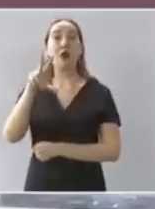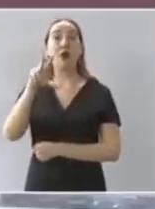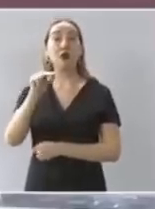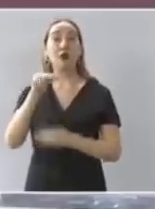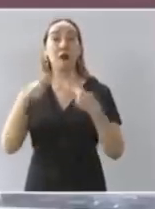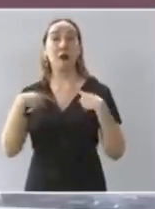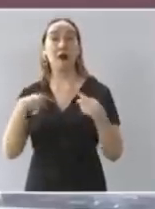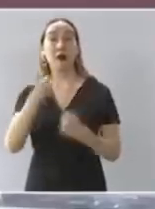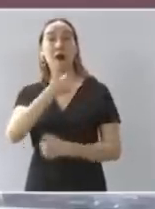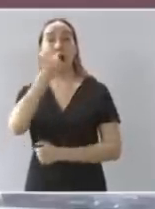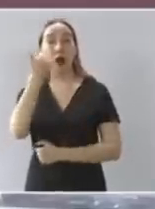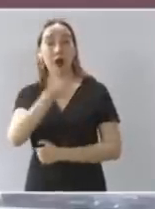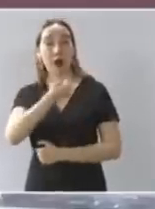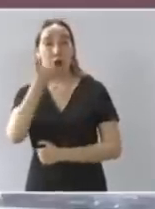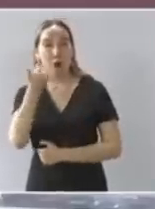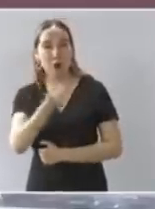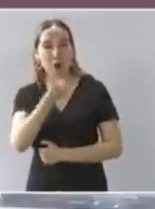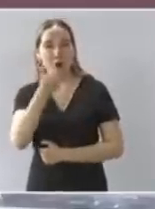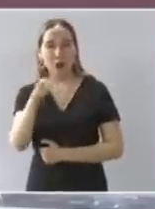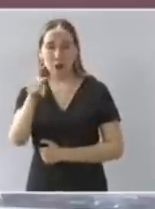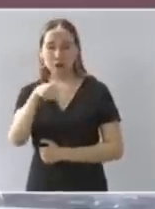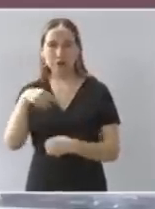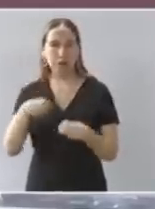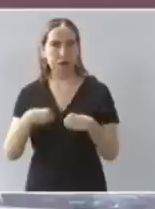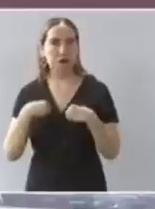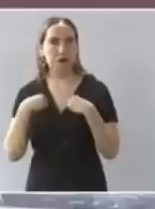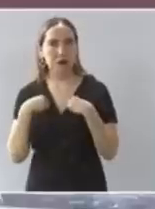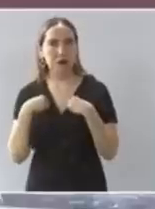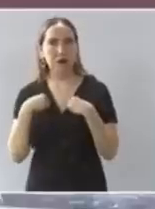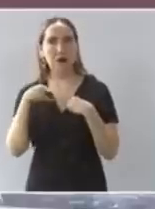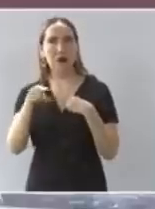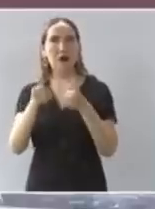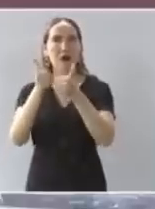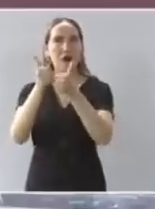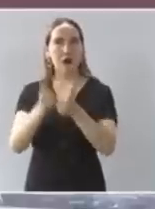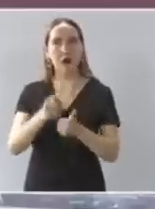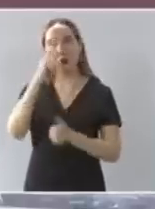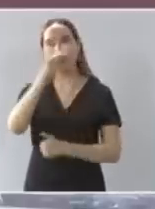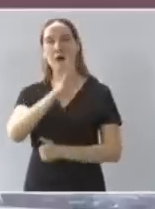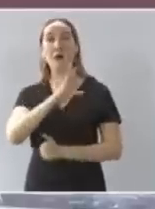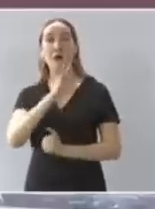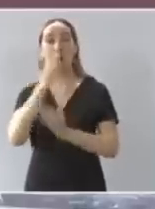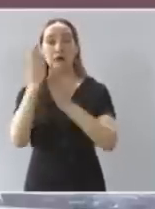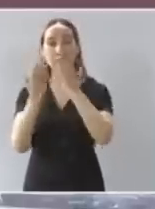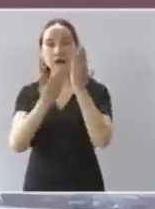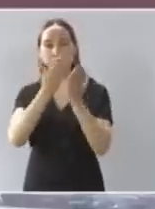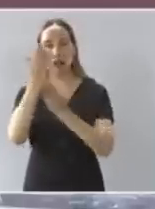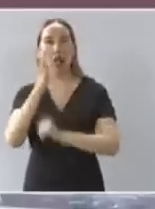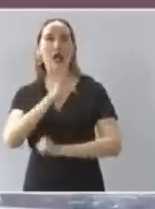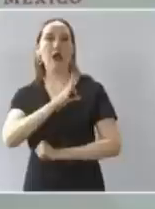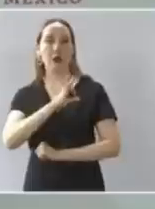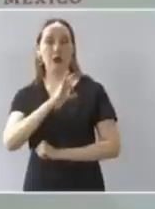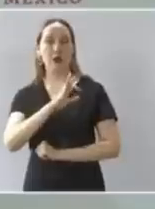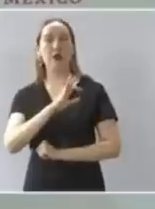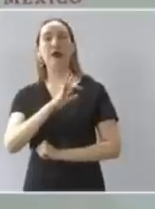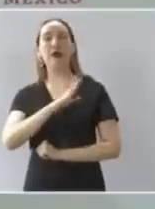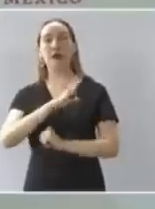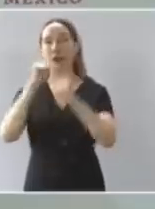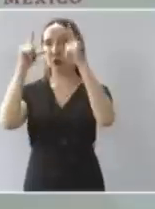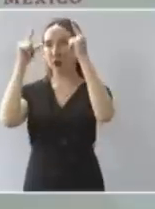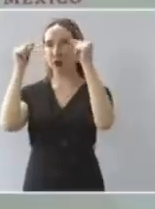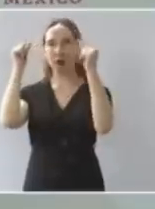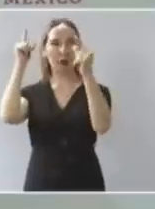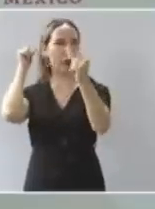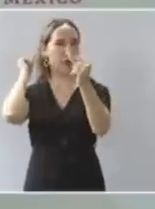la calle de Violeta y así terminé la escuela entonces ¿cómo creen ustedes